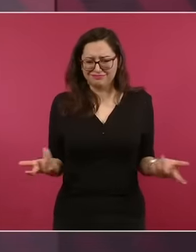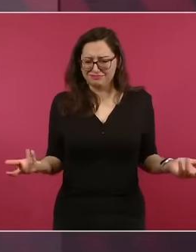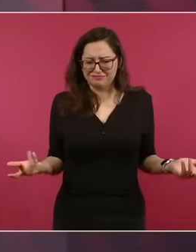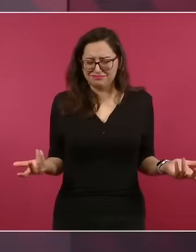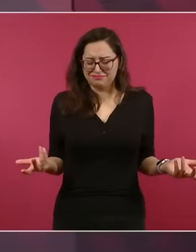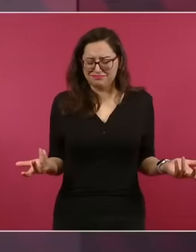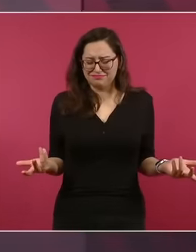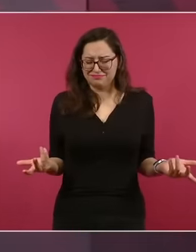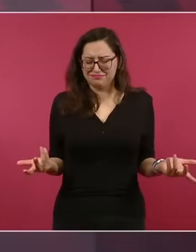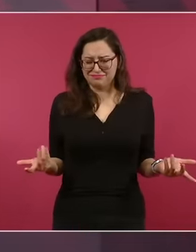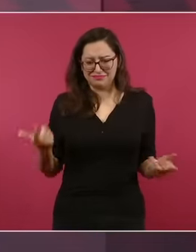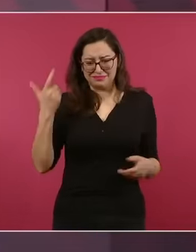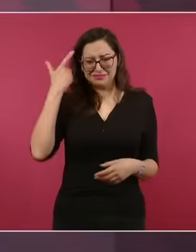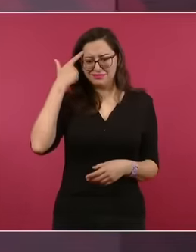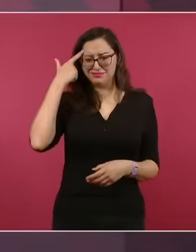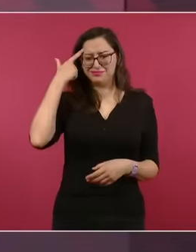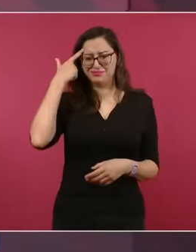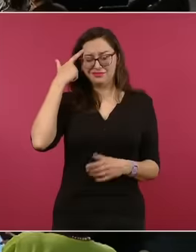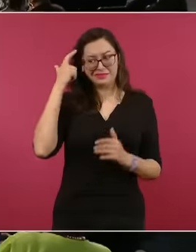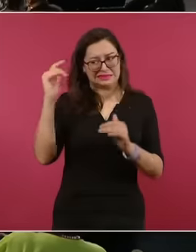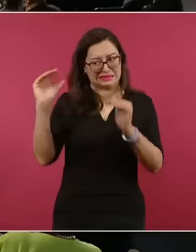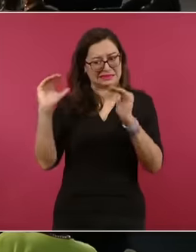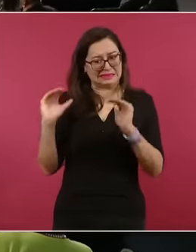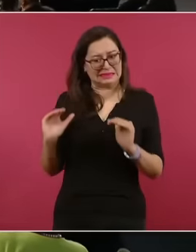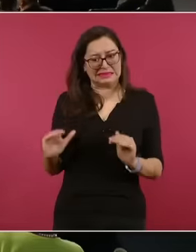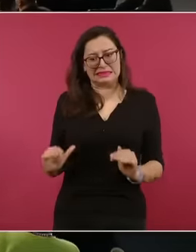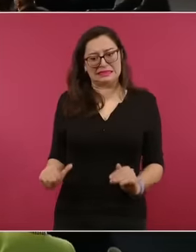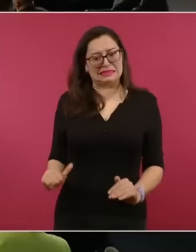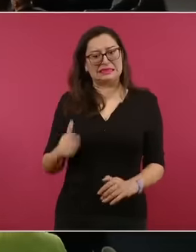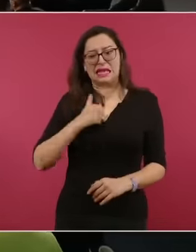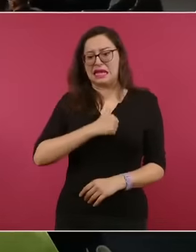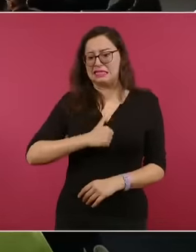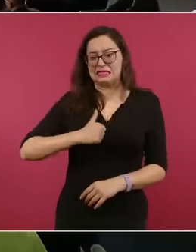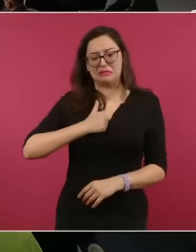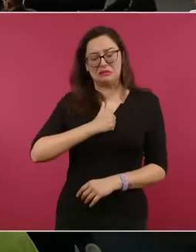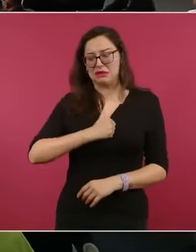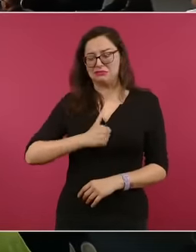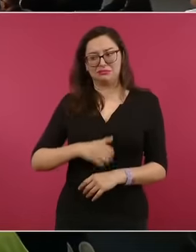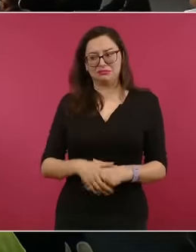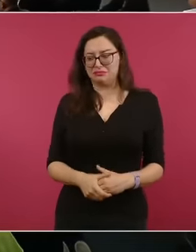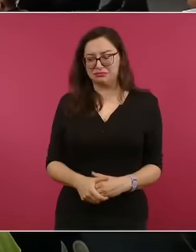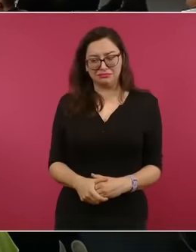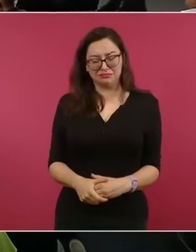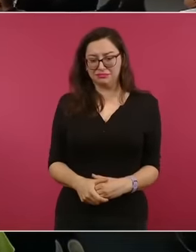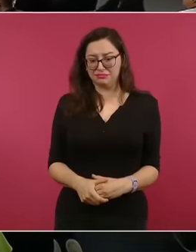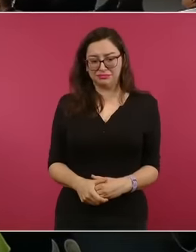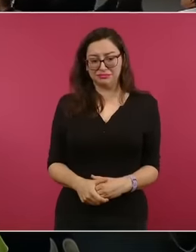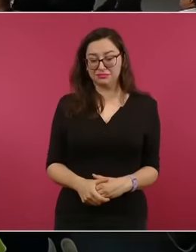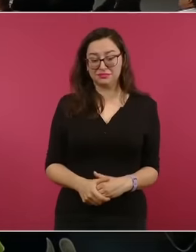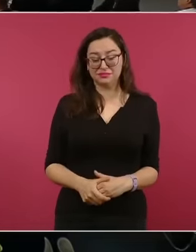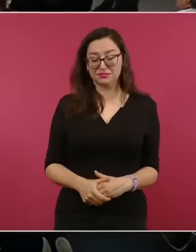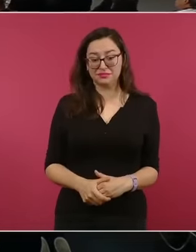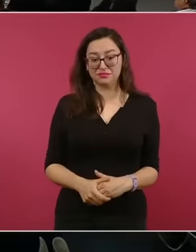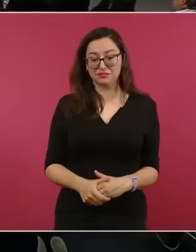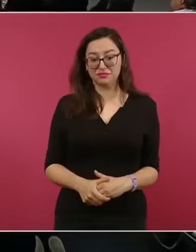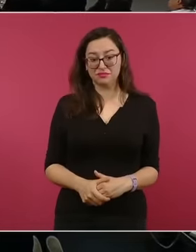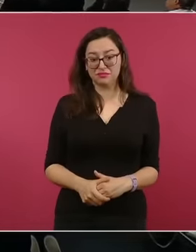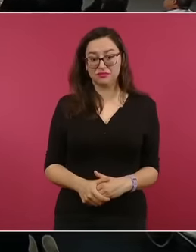con un nivel realmente lamentable y